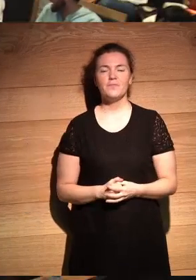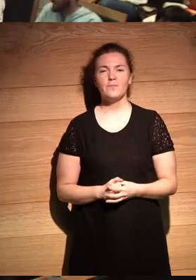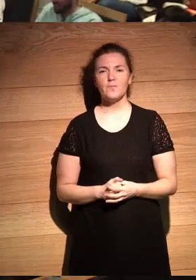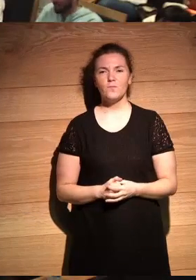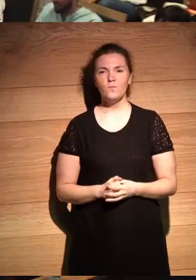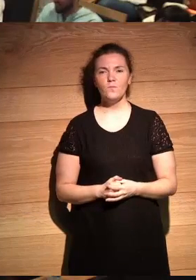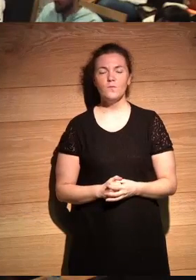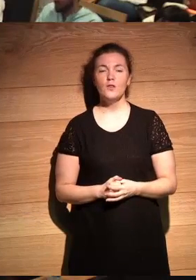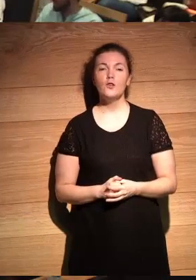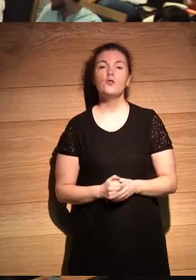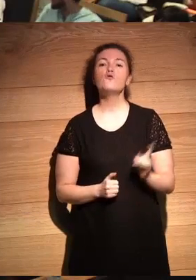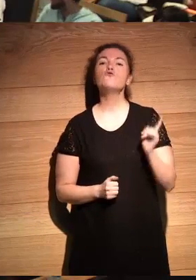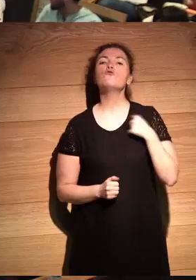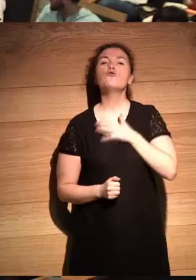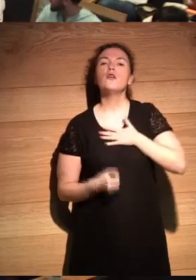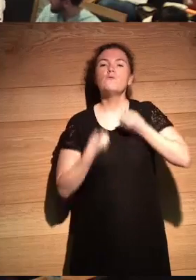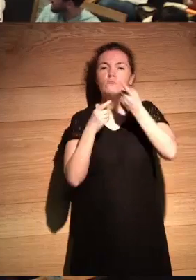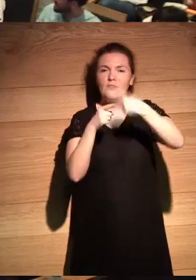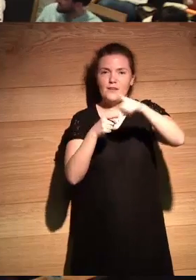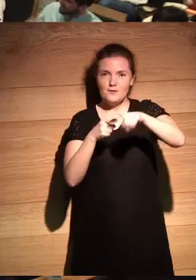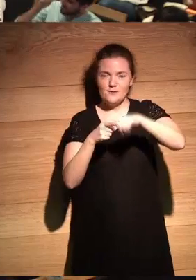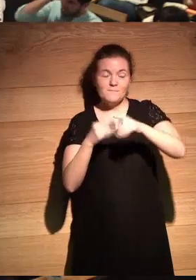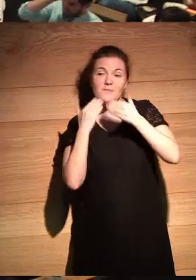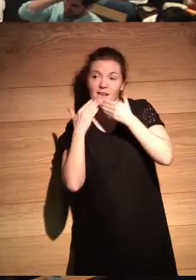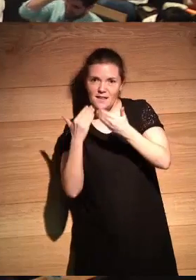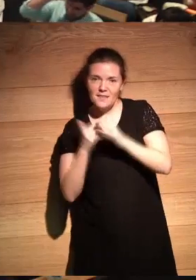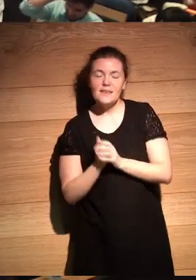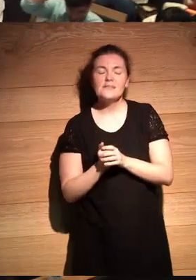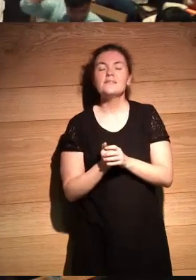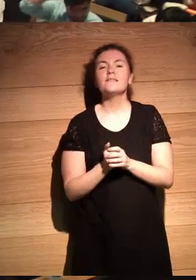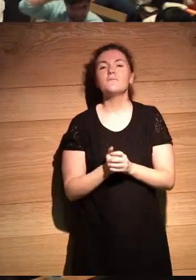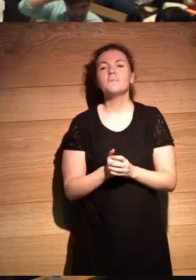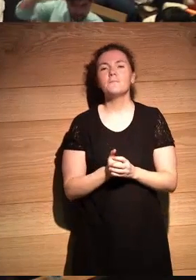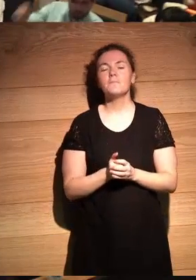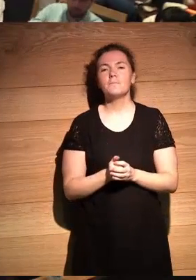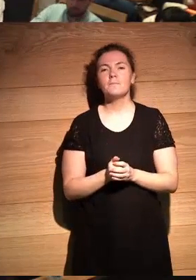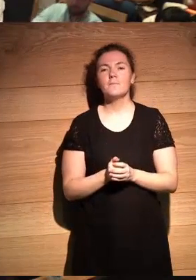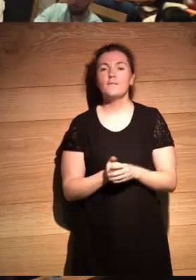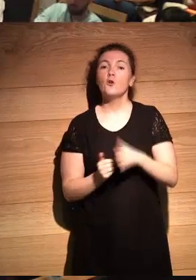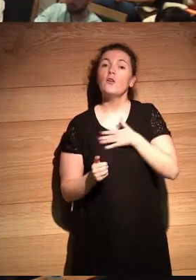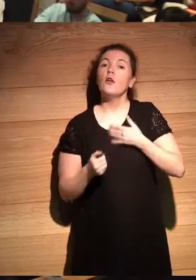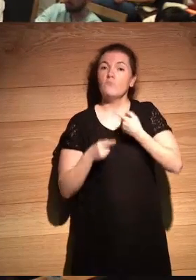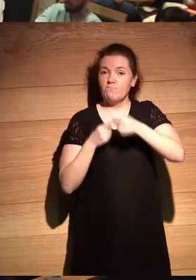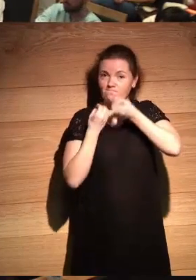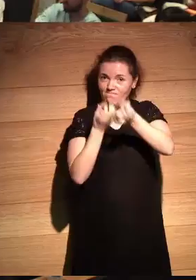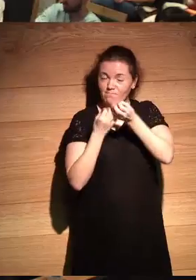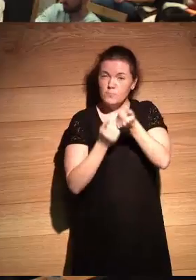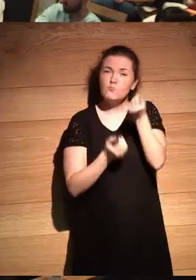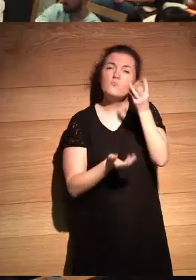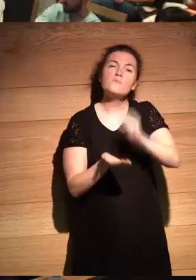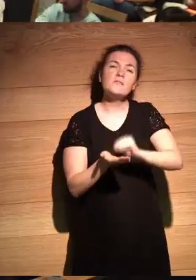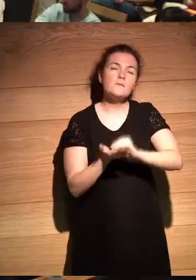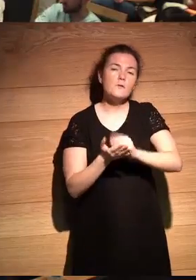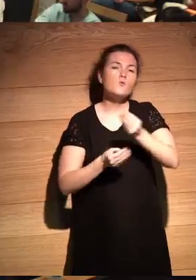solo quería comentaros una cosa gracias chicos gracias Rubén solo quería comentaros una cosa muchas veces